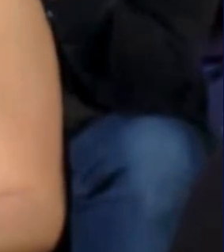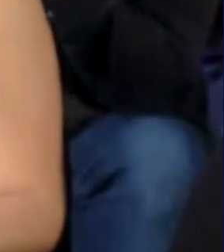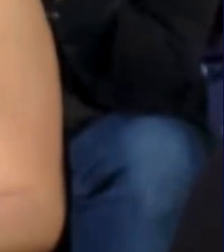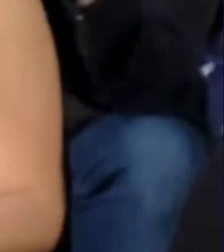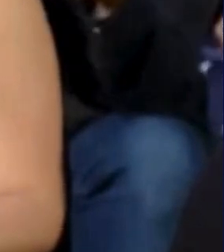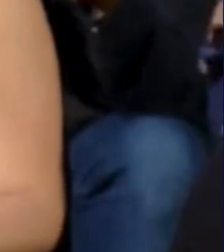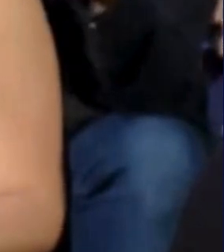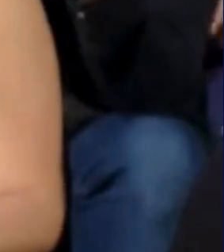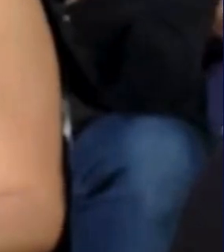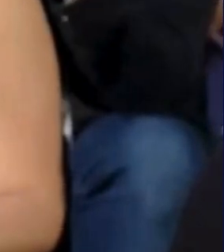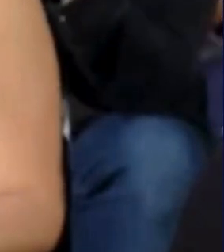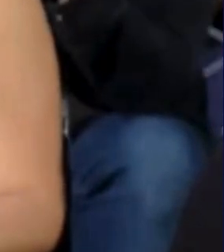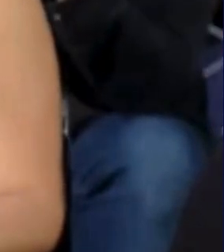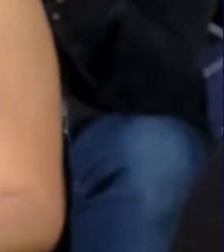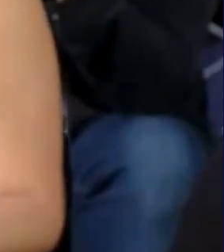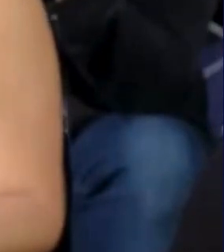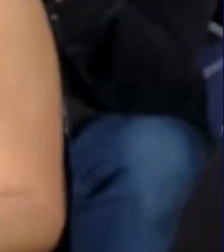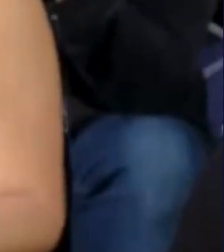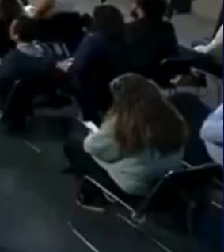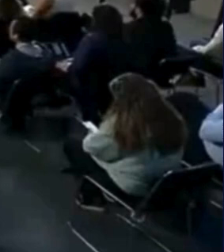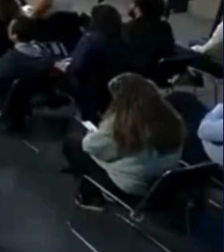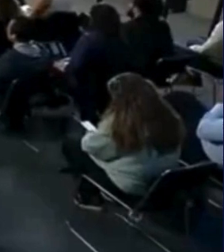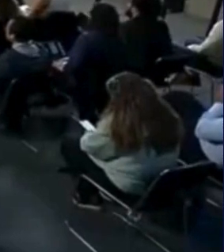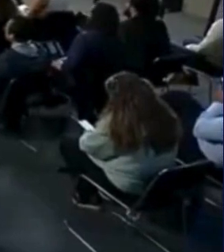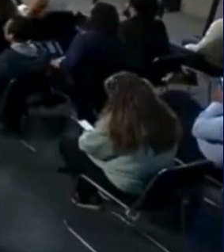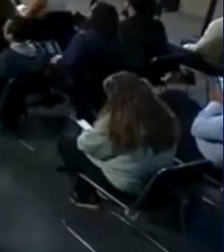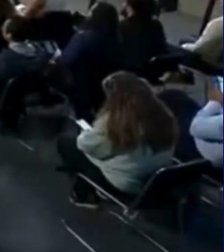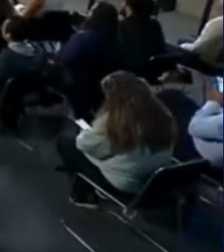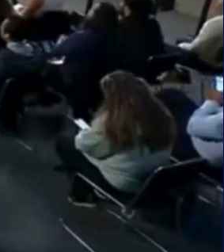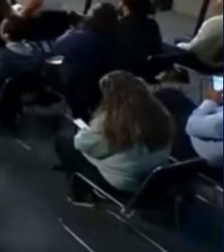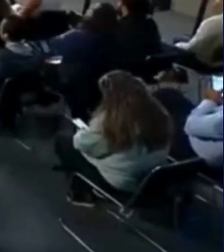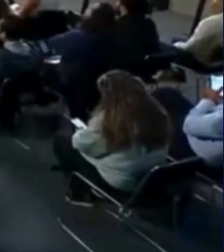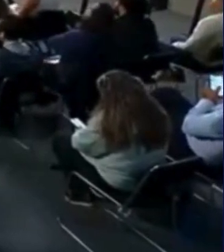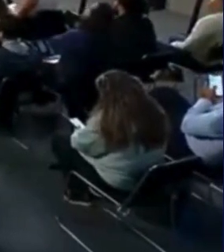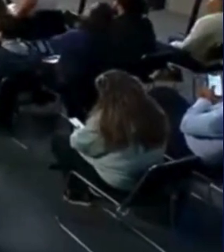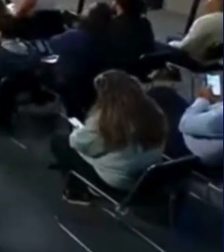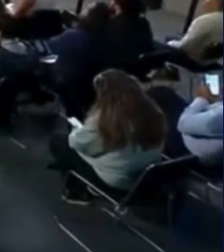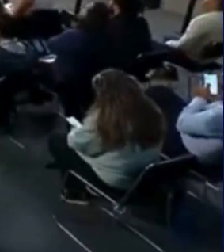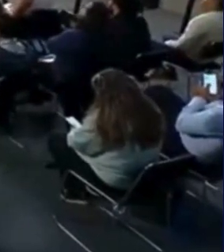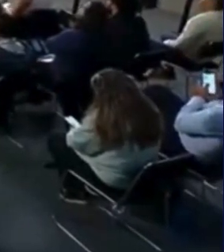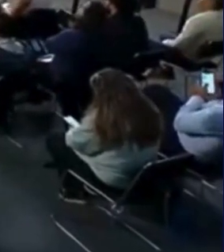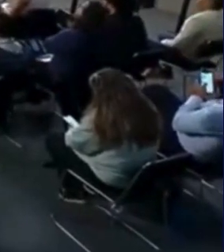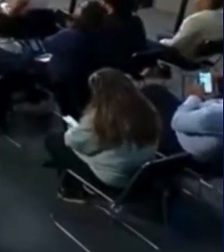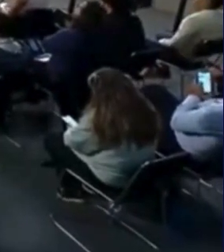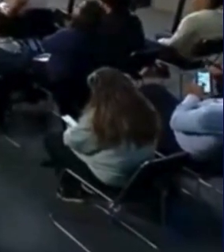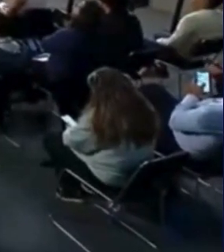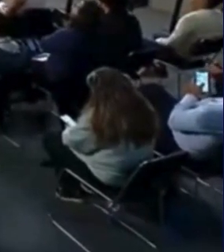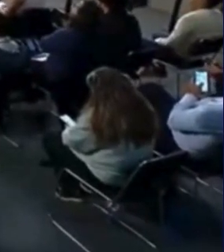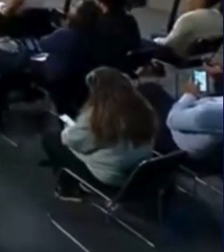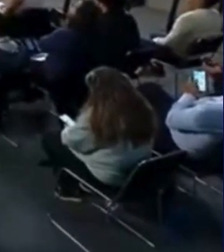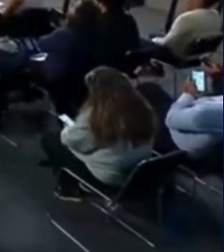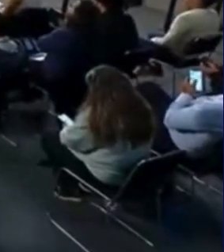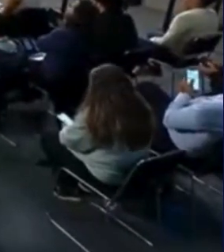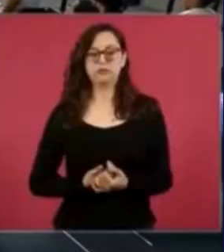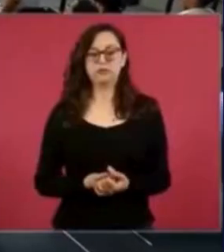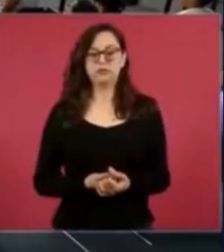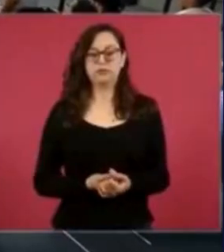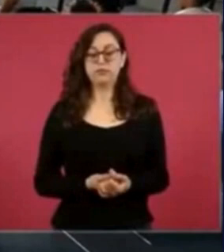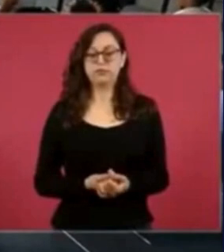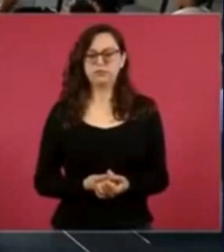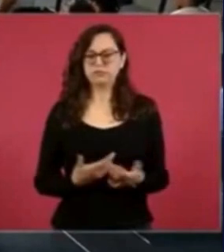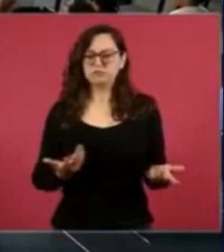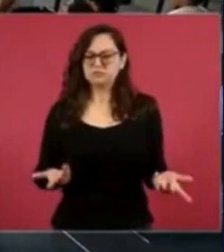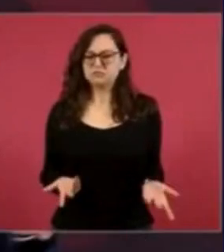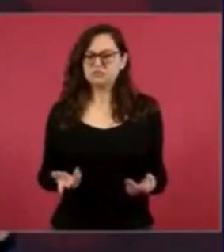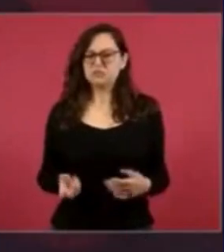El mandatario enfatizó que, aunque existe un tratado comercial entre Estados Unidos, México y Canadá, este acuerdo está